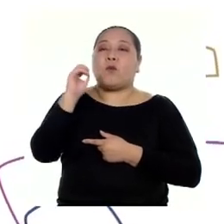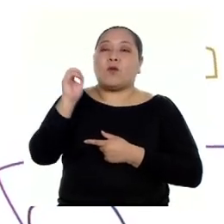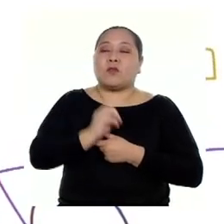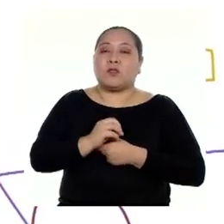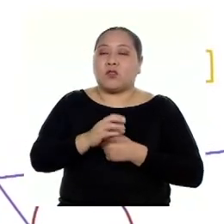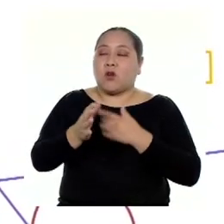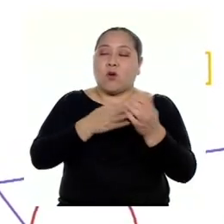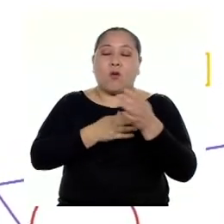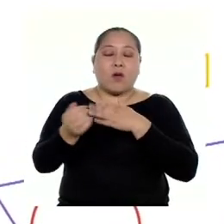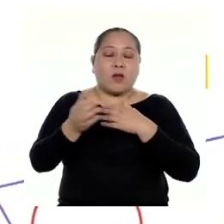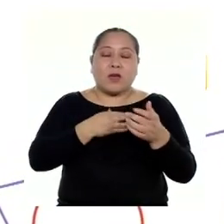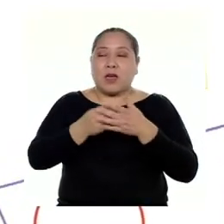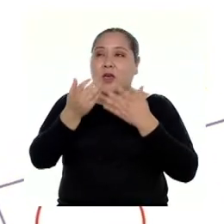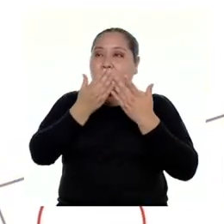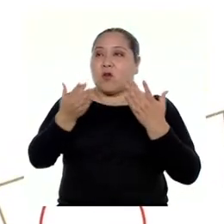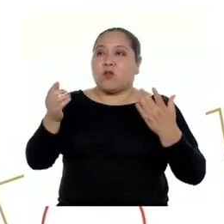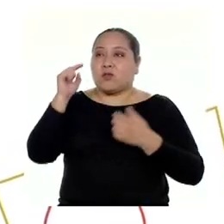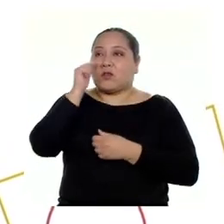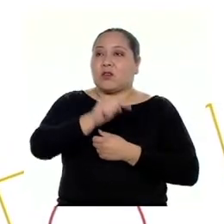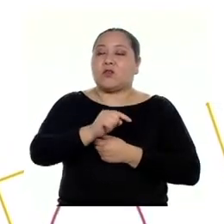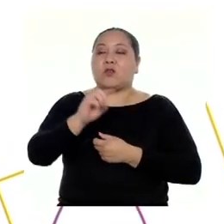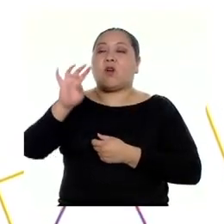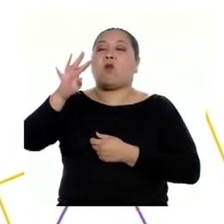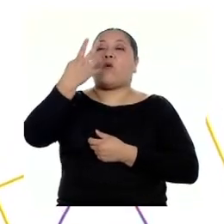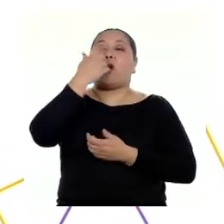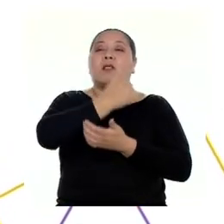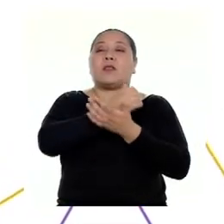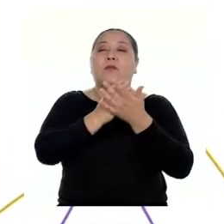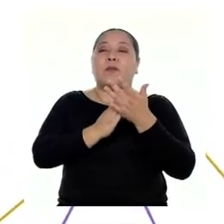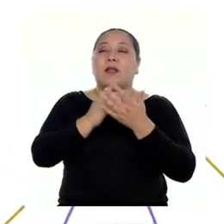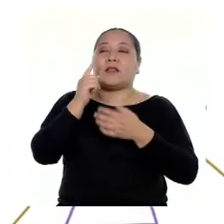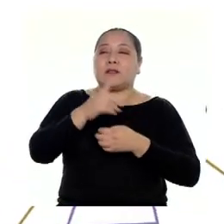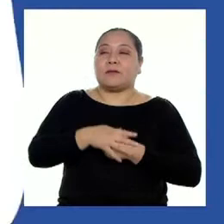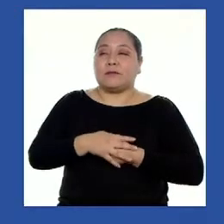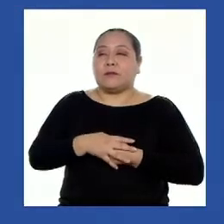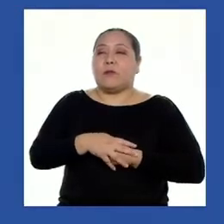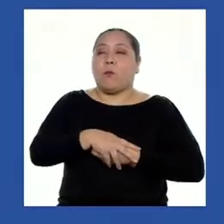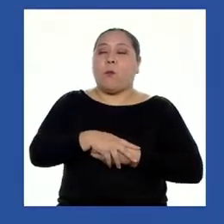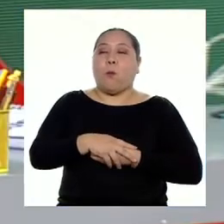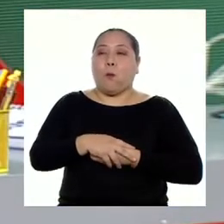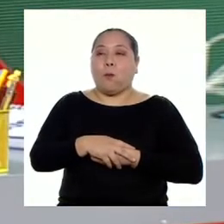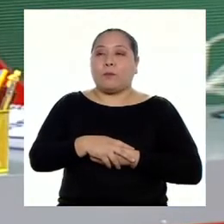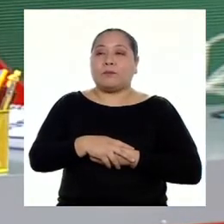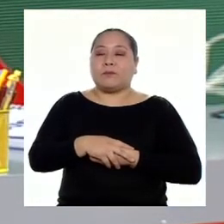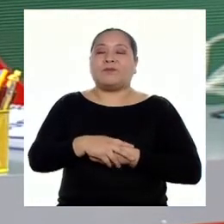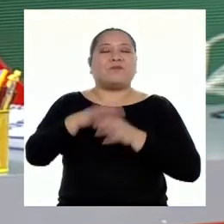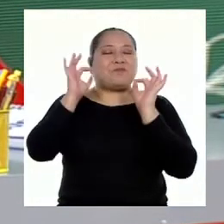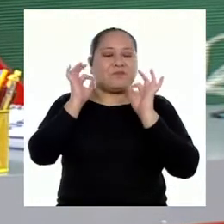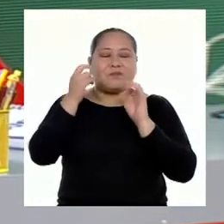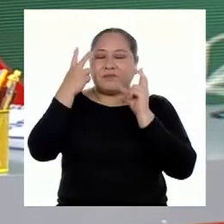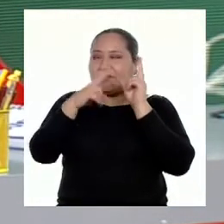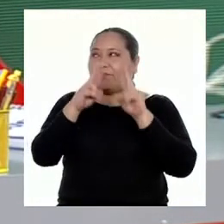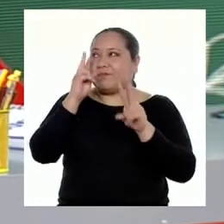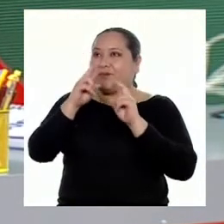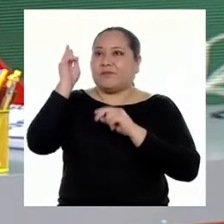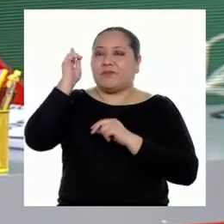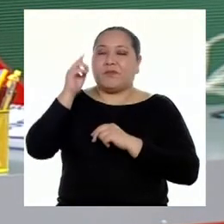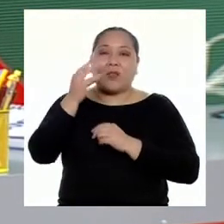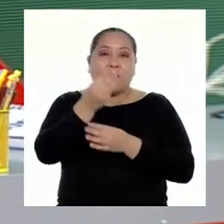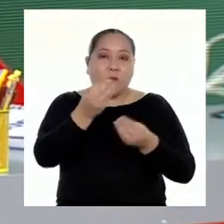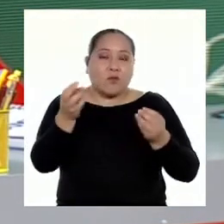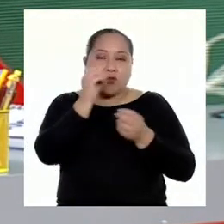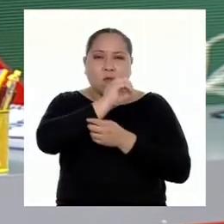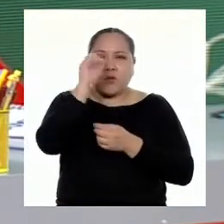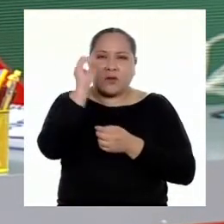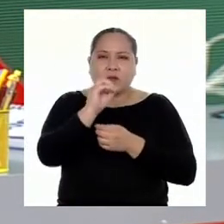de cualquier cosa es una cuarta parte de esta. Ya veo, profesora. ¿Hay muchos